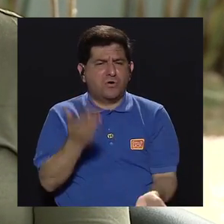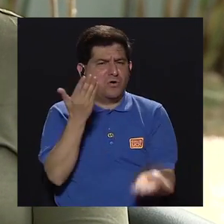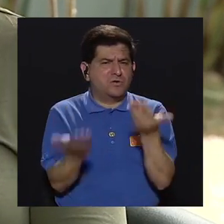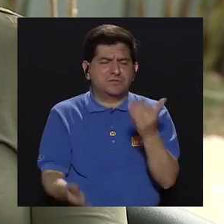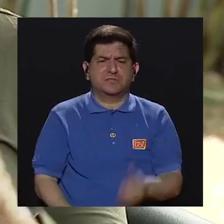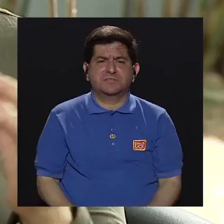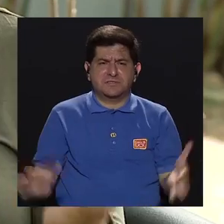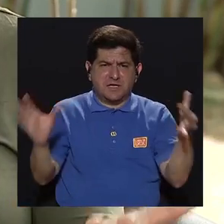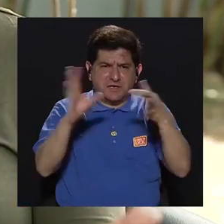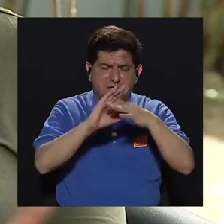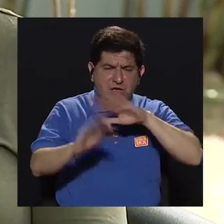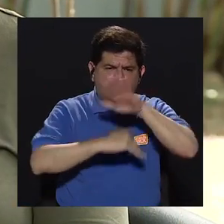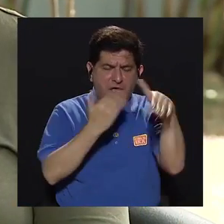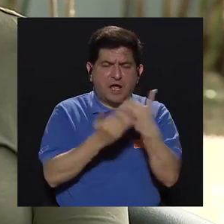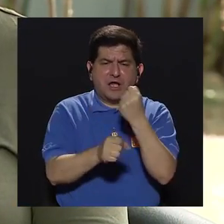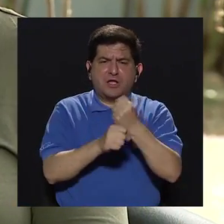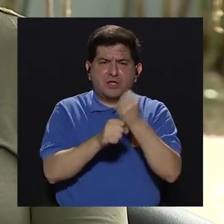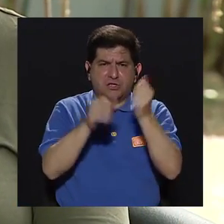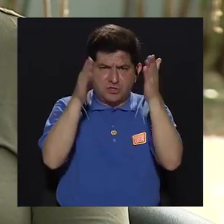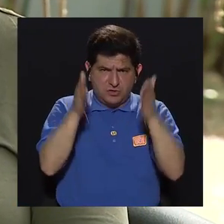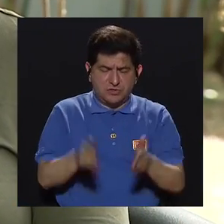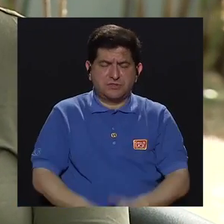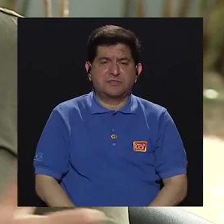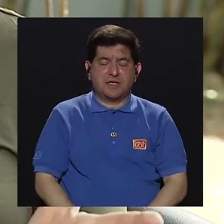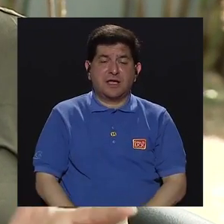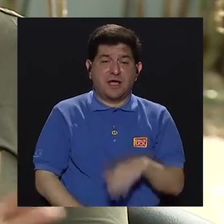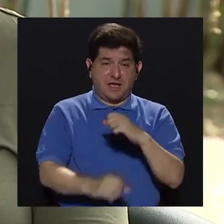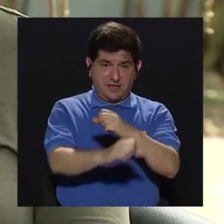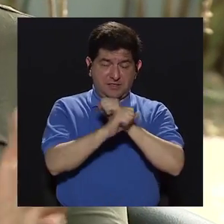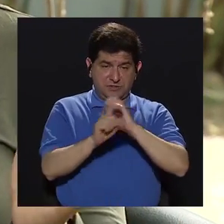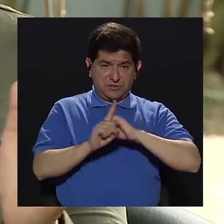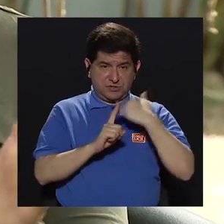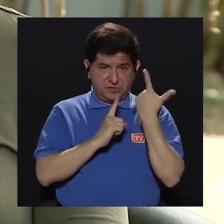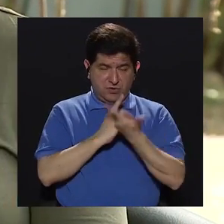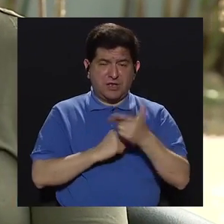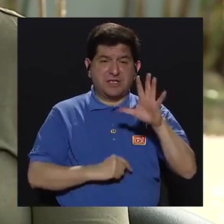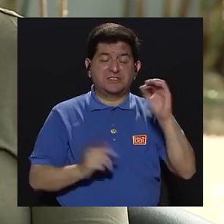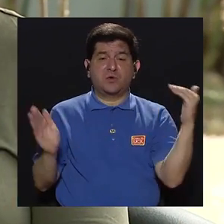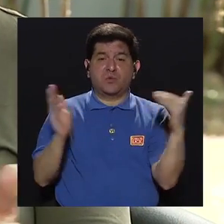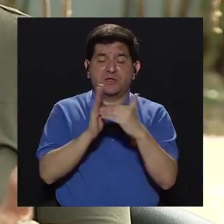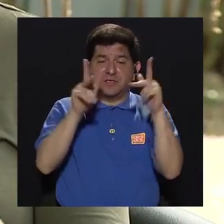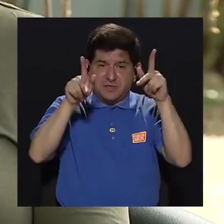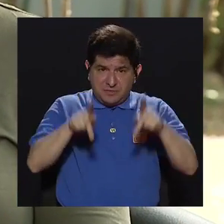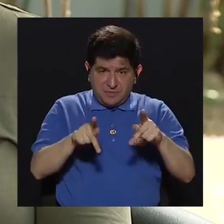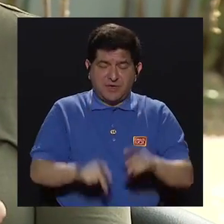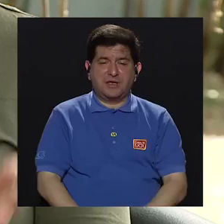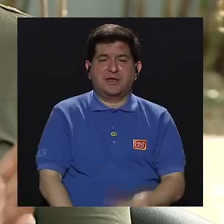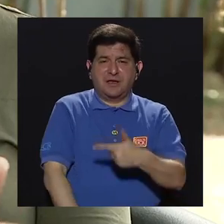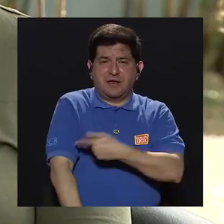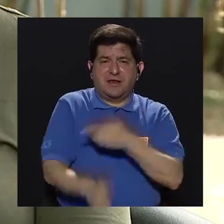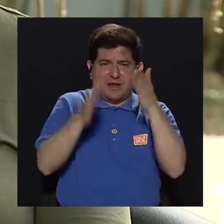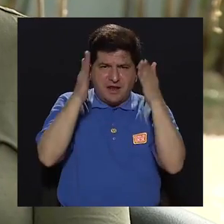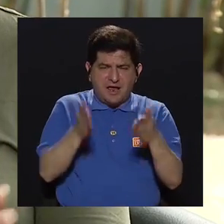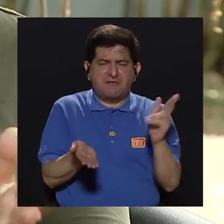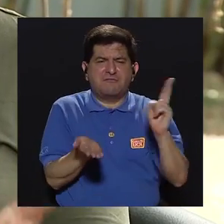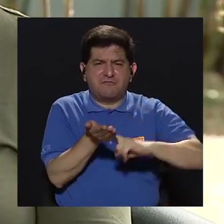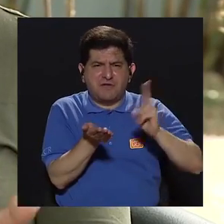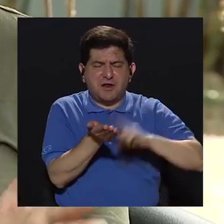pocos realmente en relación al total de trabajadores, por ejemplo, en la seguridad social, que son cerca de 50 mil, enfermeros